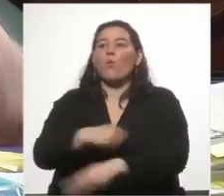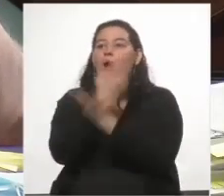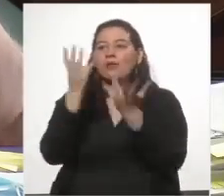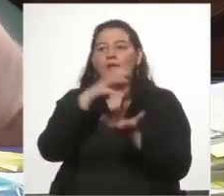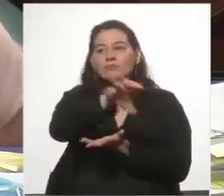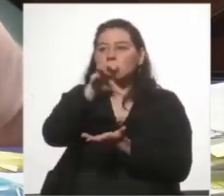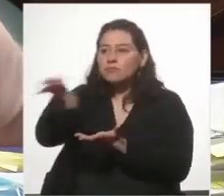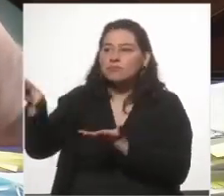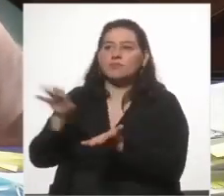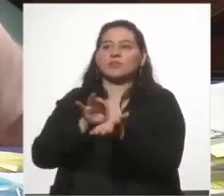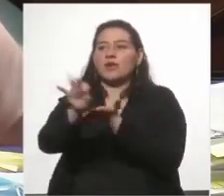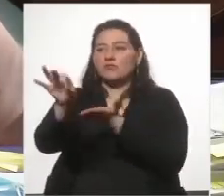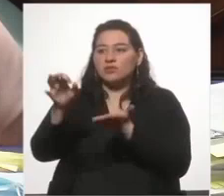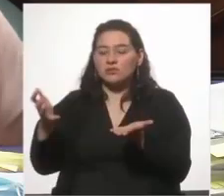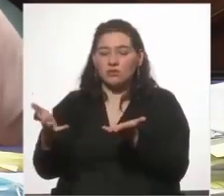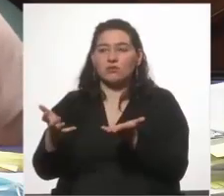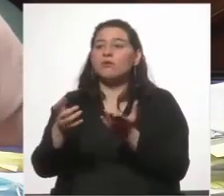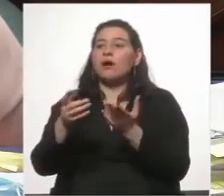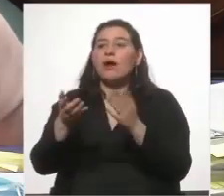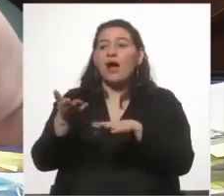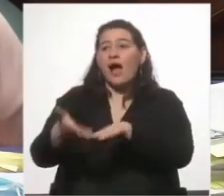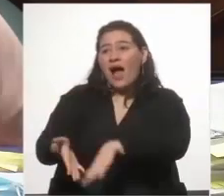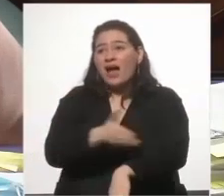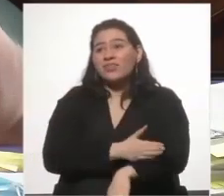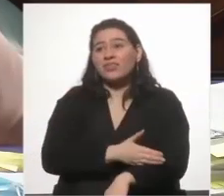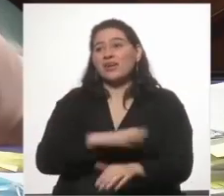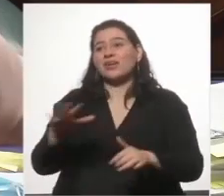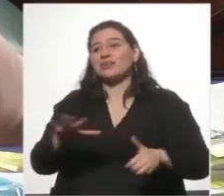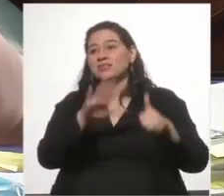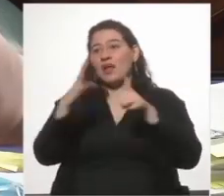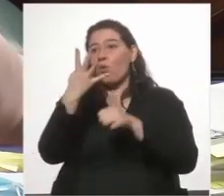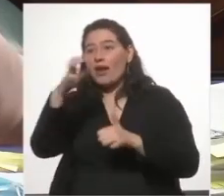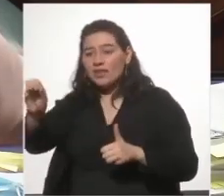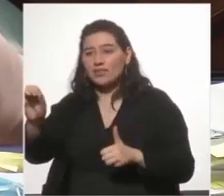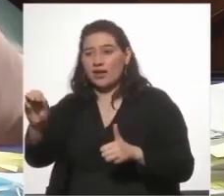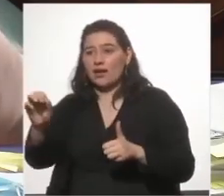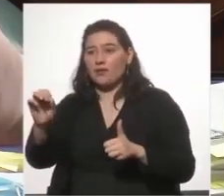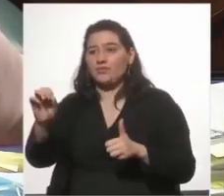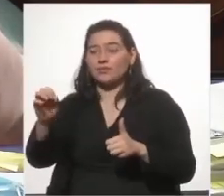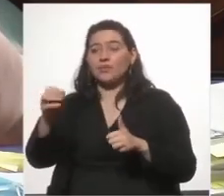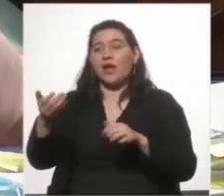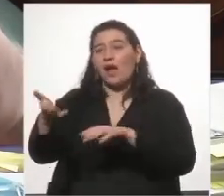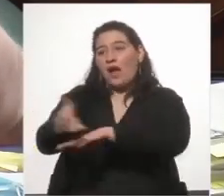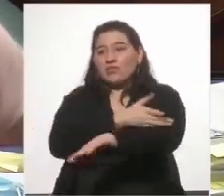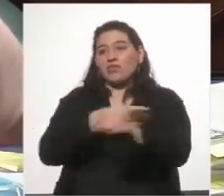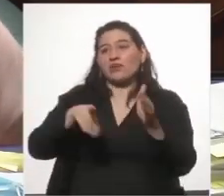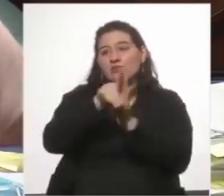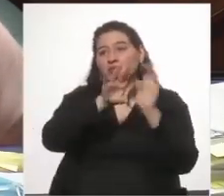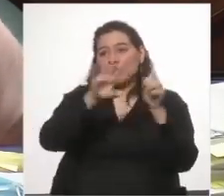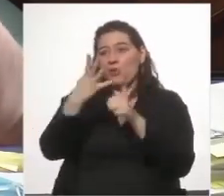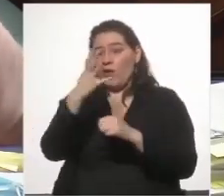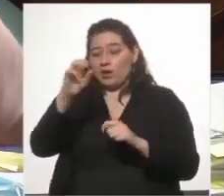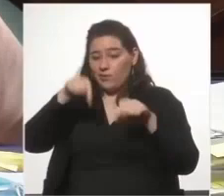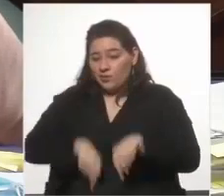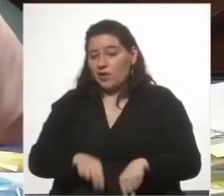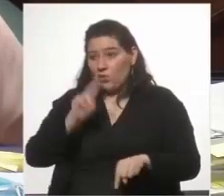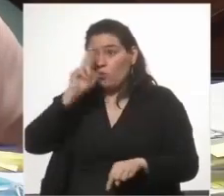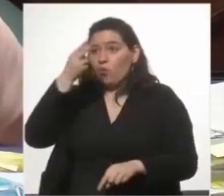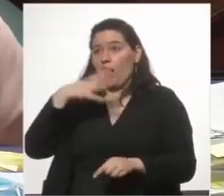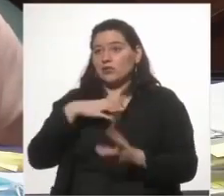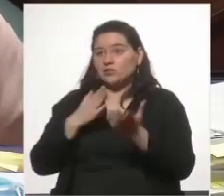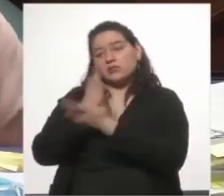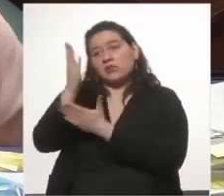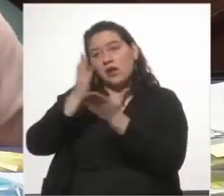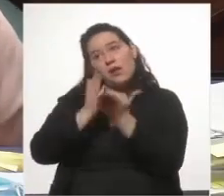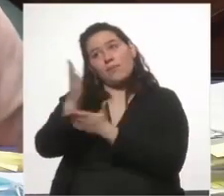entes servicios descentralizados antes era el 640 antes era el 640 porque este país tuvo siempre